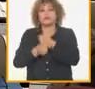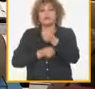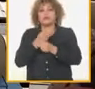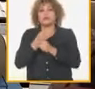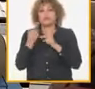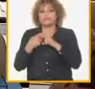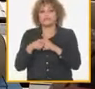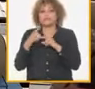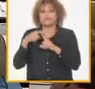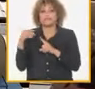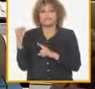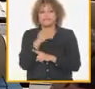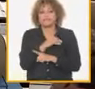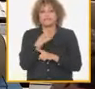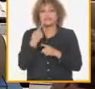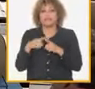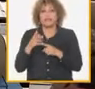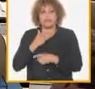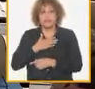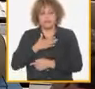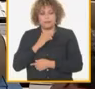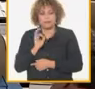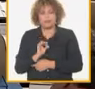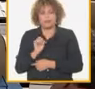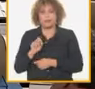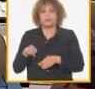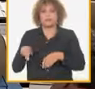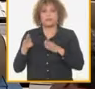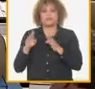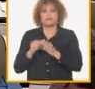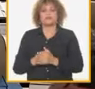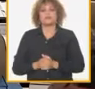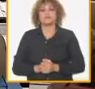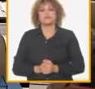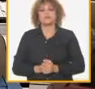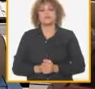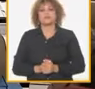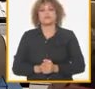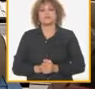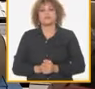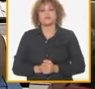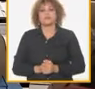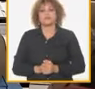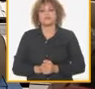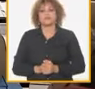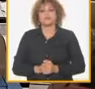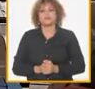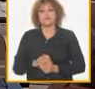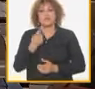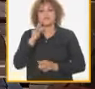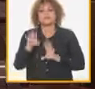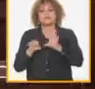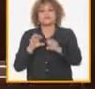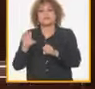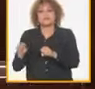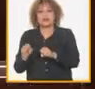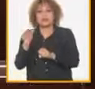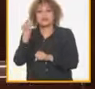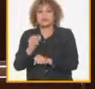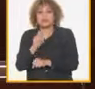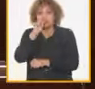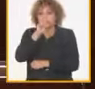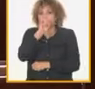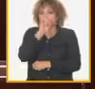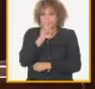maniobras con fuerzas y medios de la propia institución se alcanza mayor detención en los hechos de droga y acciones de descubrimiento